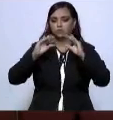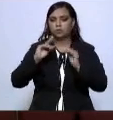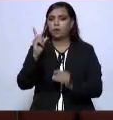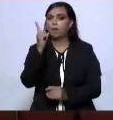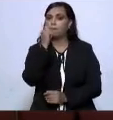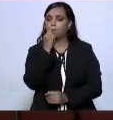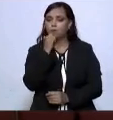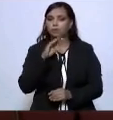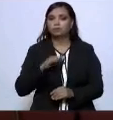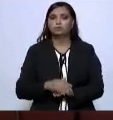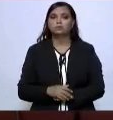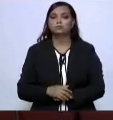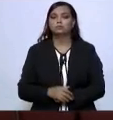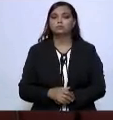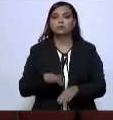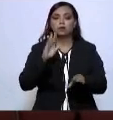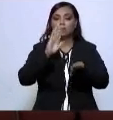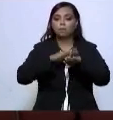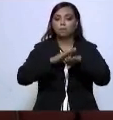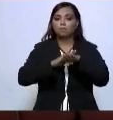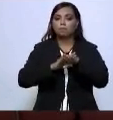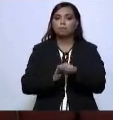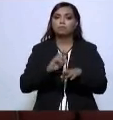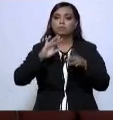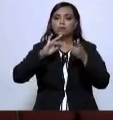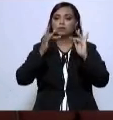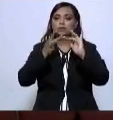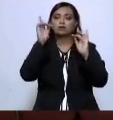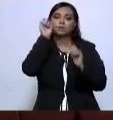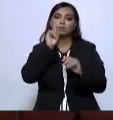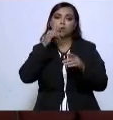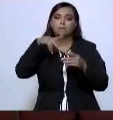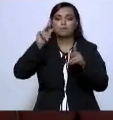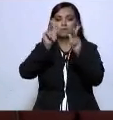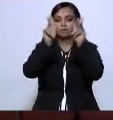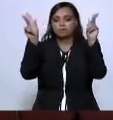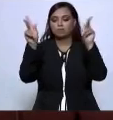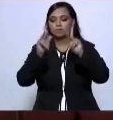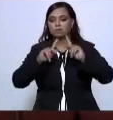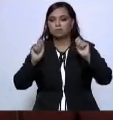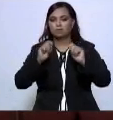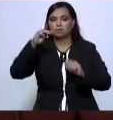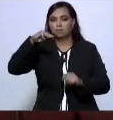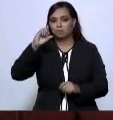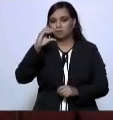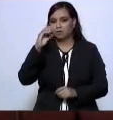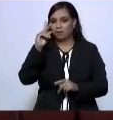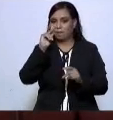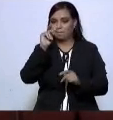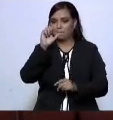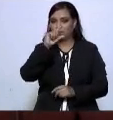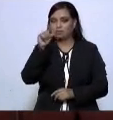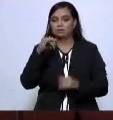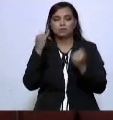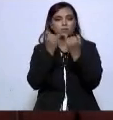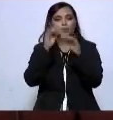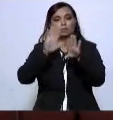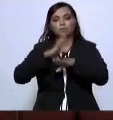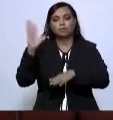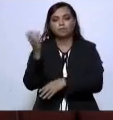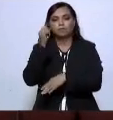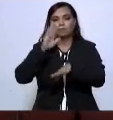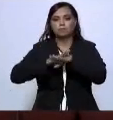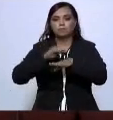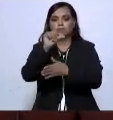policías en protocolos y redes de mujeres por la paz, la MUC Paz, así como fortalecer los